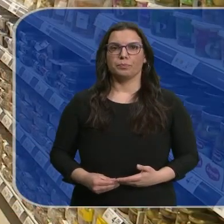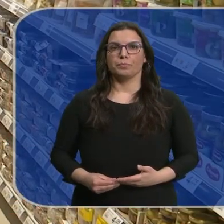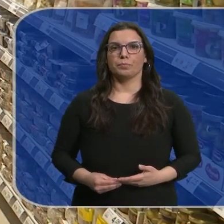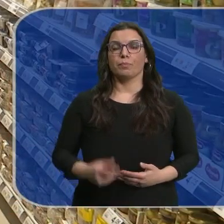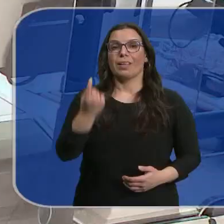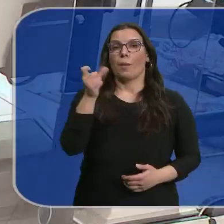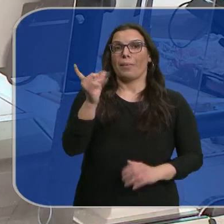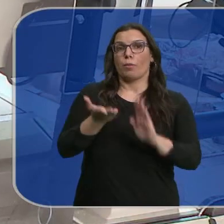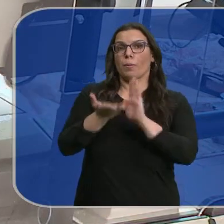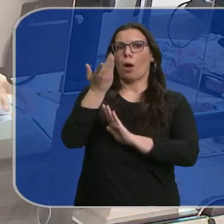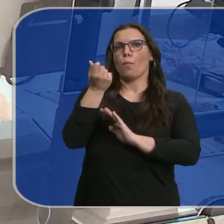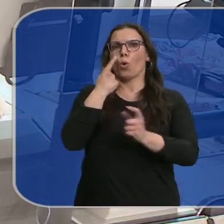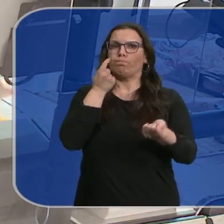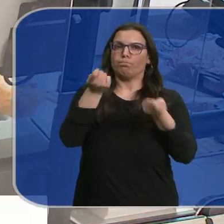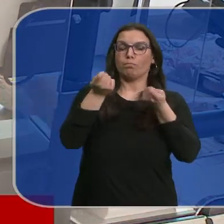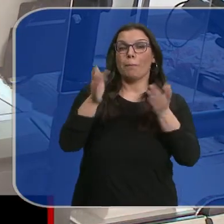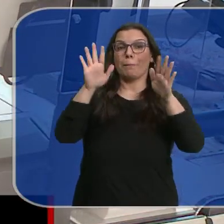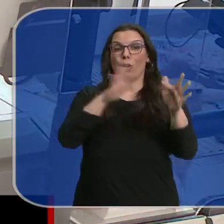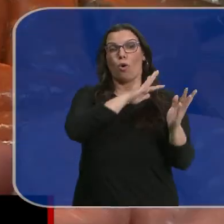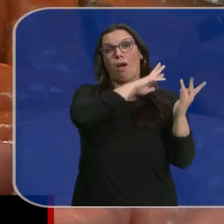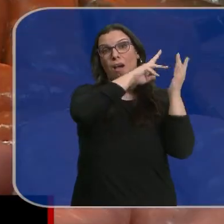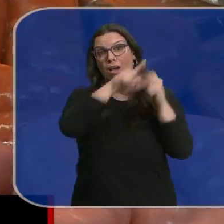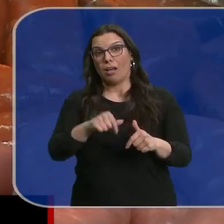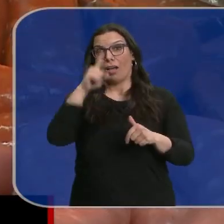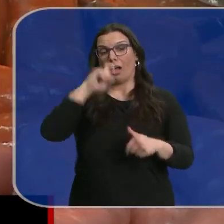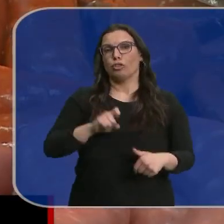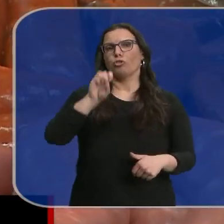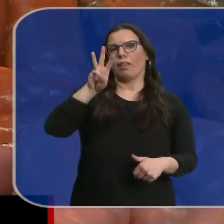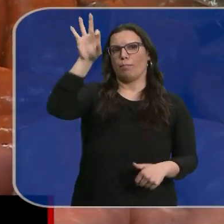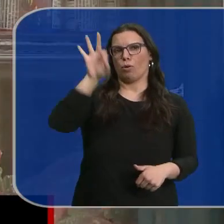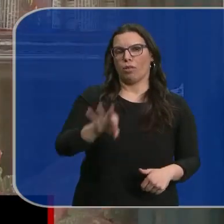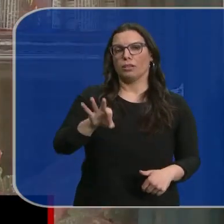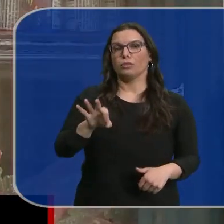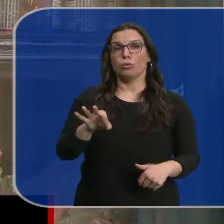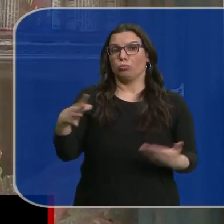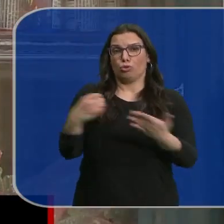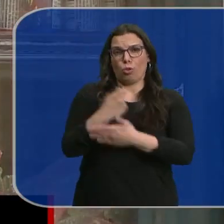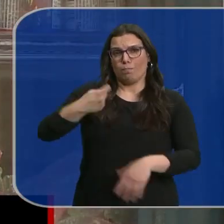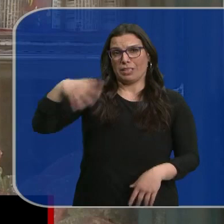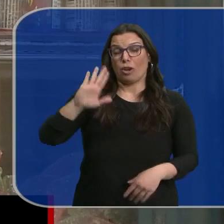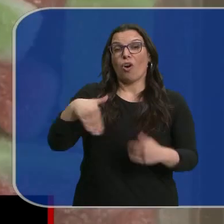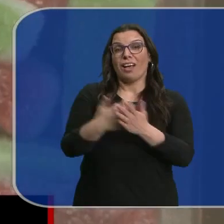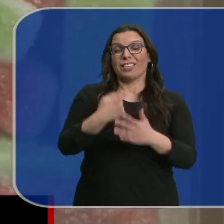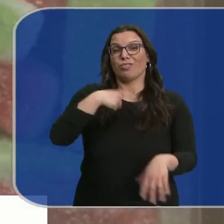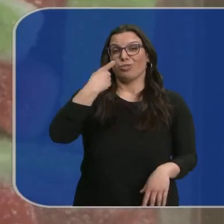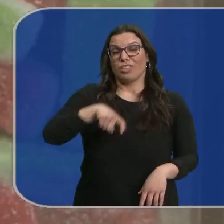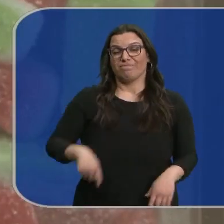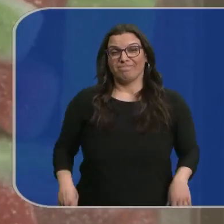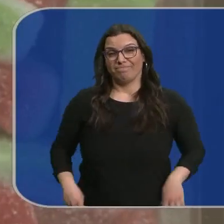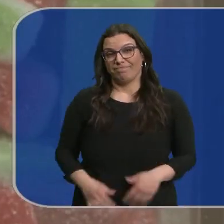La subida de precios se modera, pero el acumulado del año llega ya al 13%. Todo es más caro, hasta las golosinas.